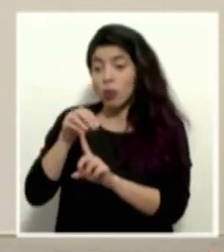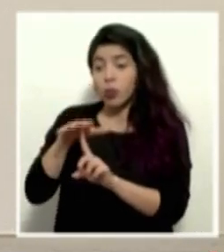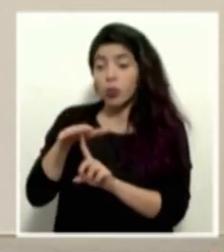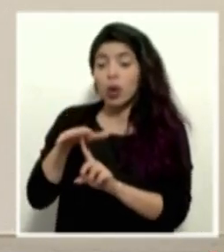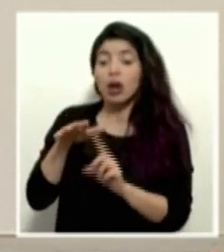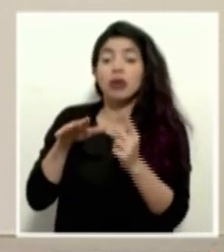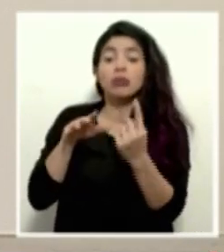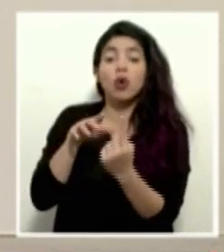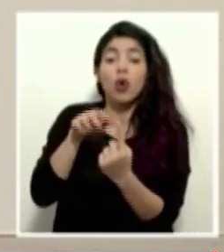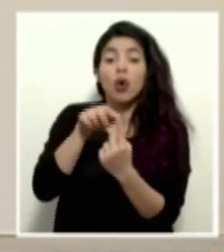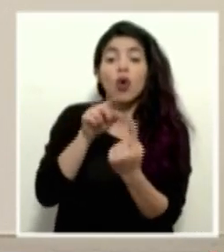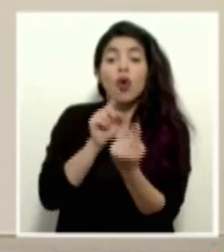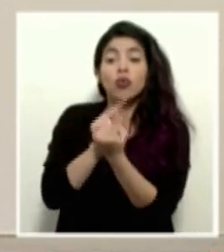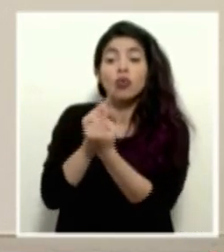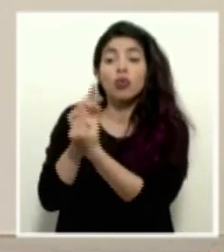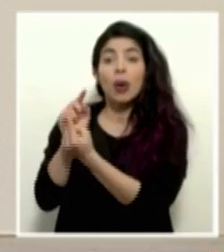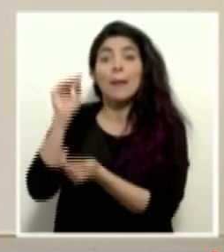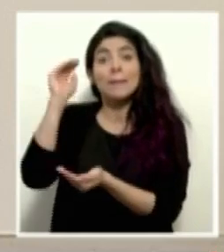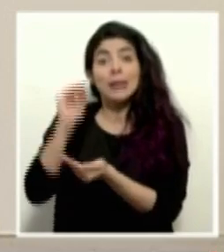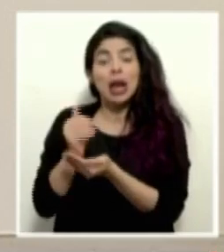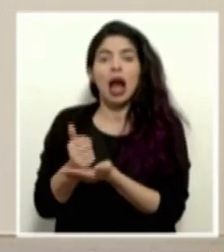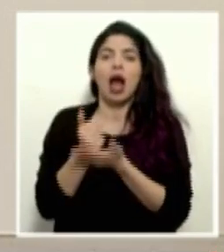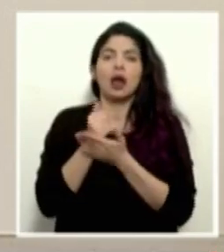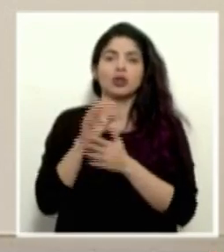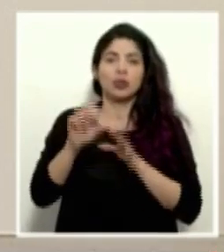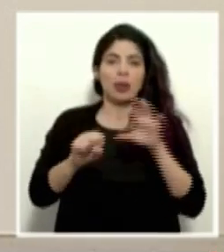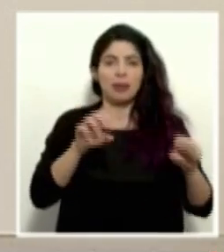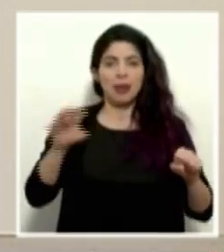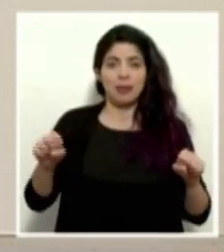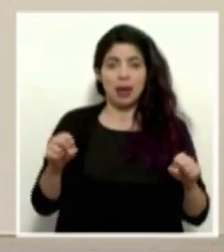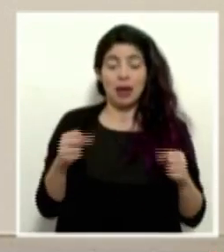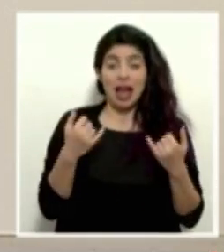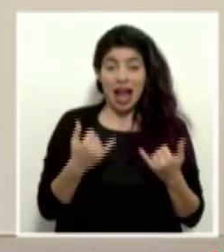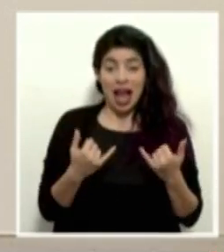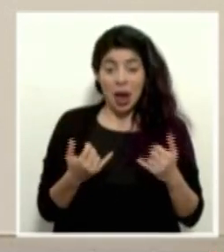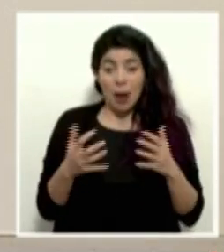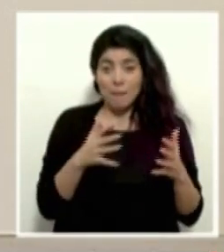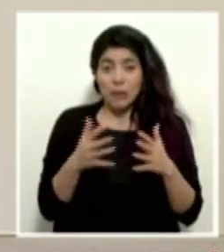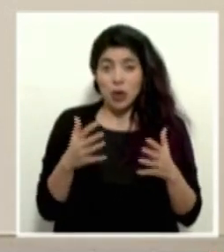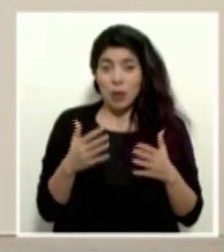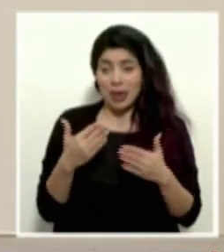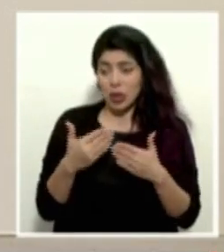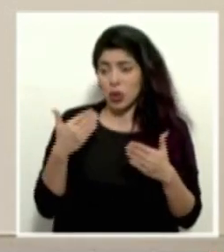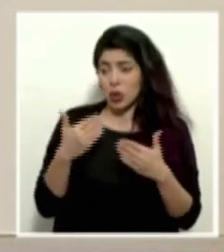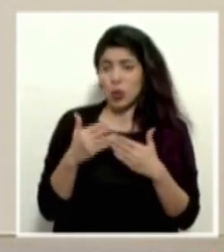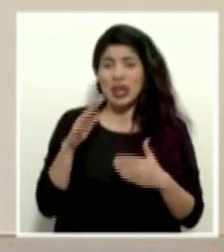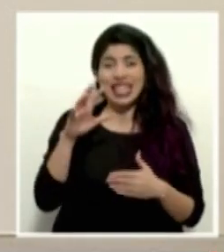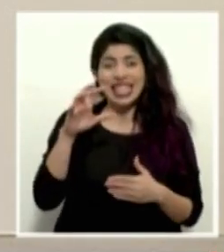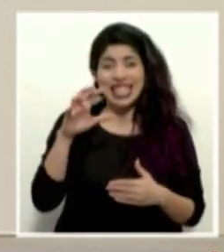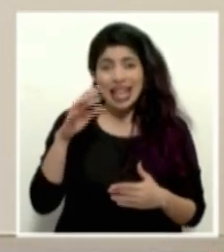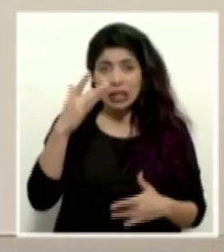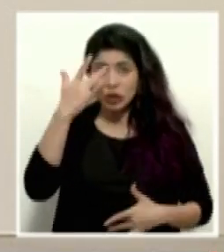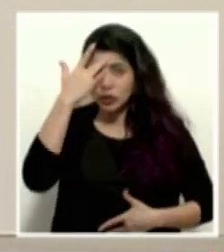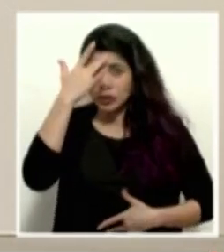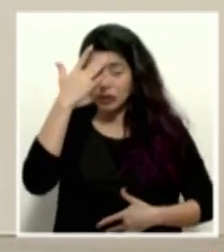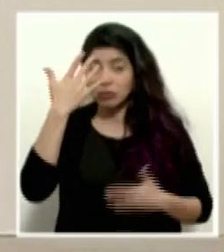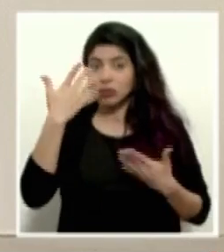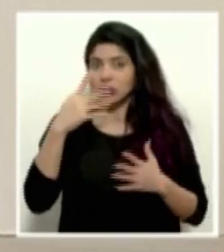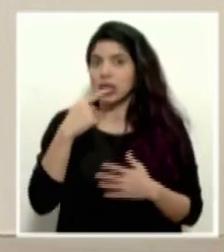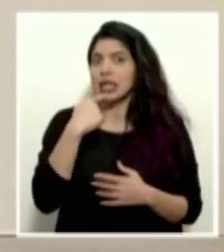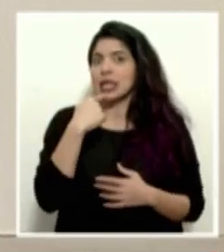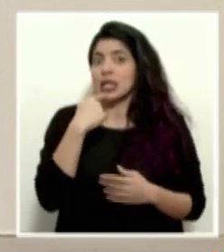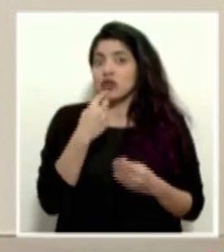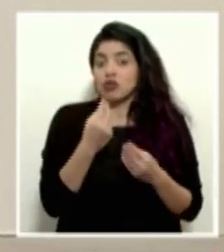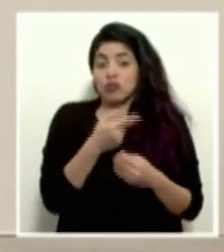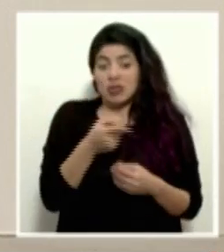disminuyan, porque eso también nos permite recuperar trazabilidad, o sea, con la cantidad de casos, que el promedio que hemos tenido últimamente de 500 casos, que ya dijimos que